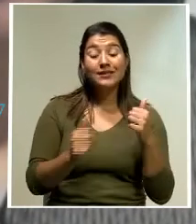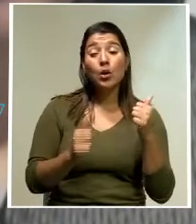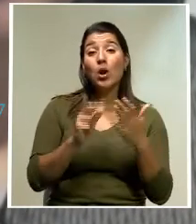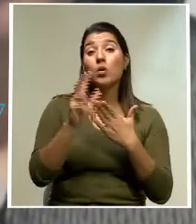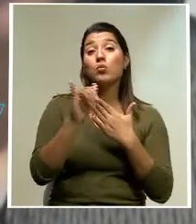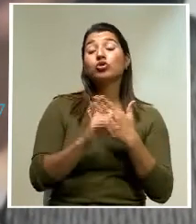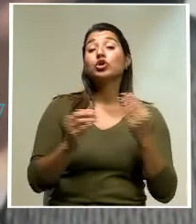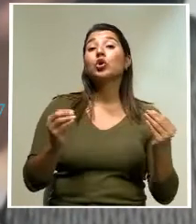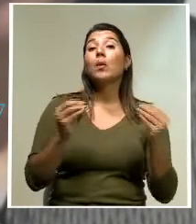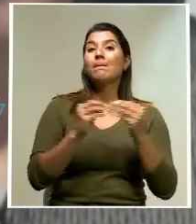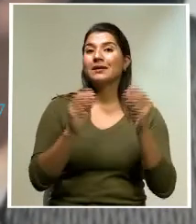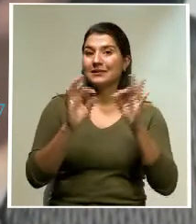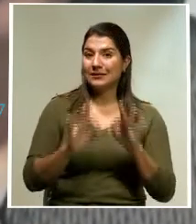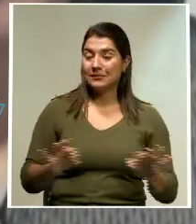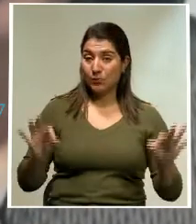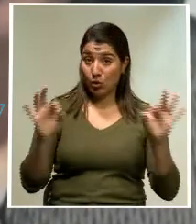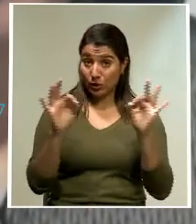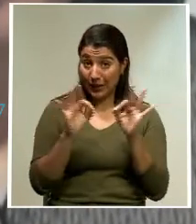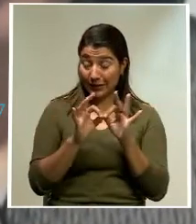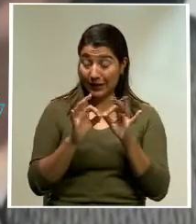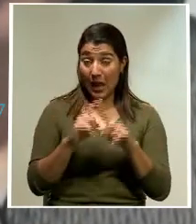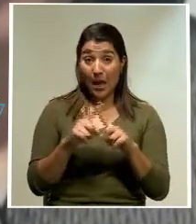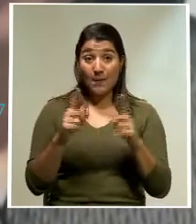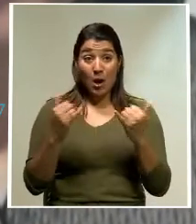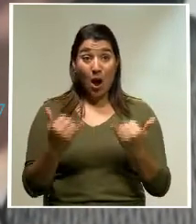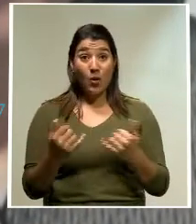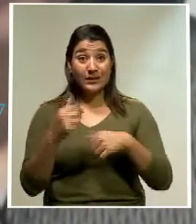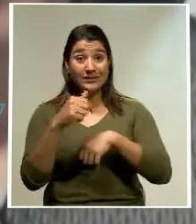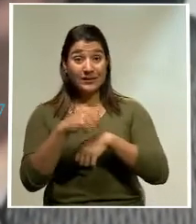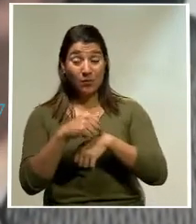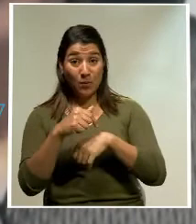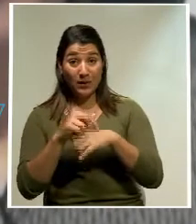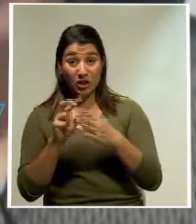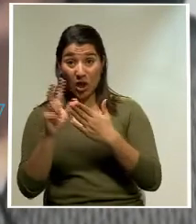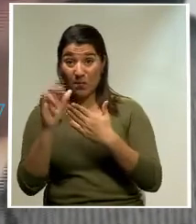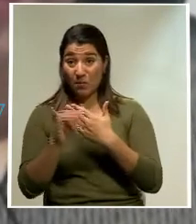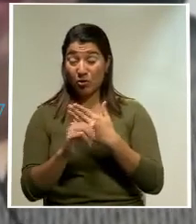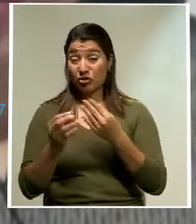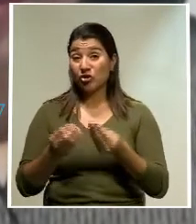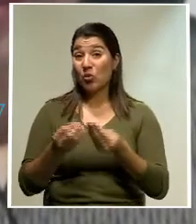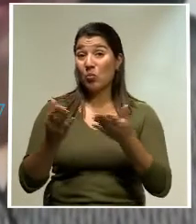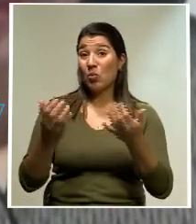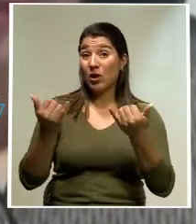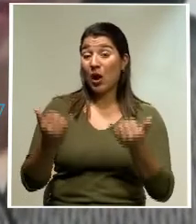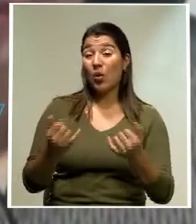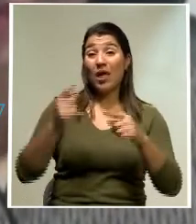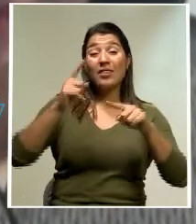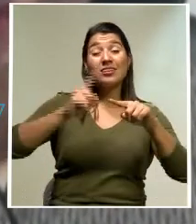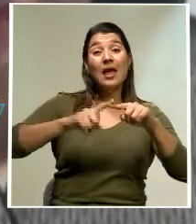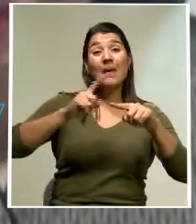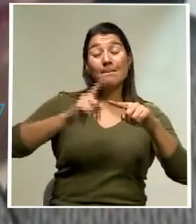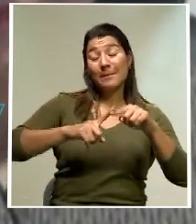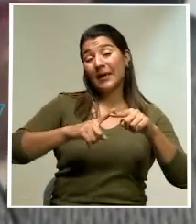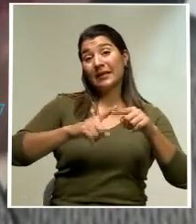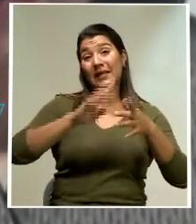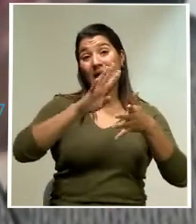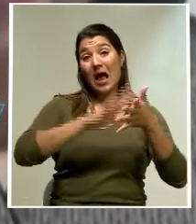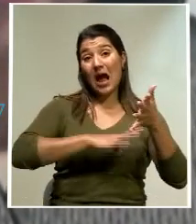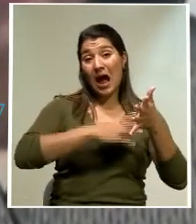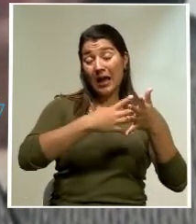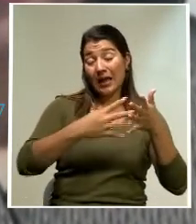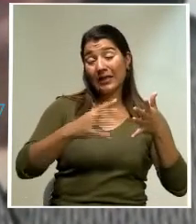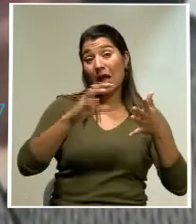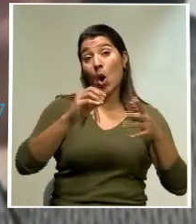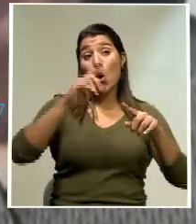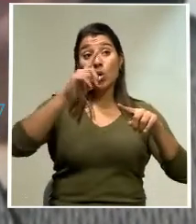en este momento el funcionamiento de la obra pública depende de la agenda o de la iniciativa